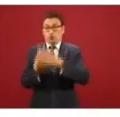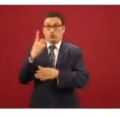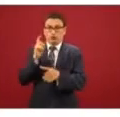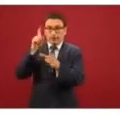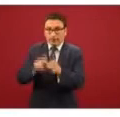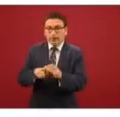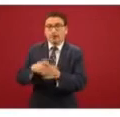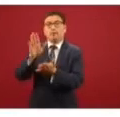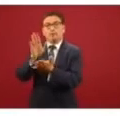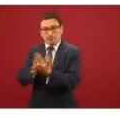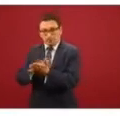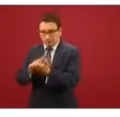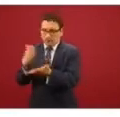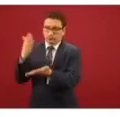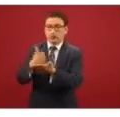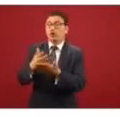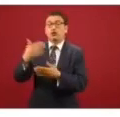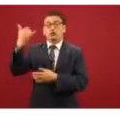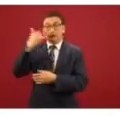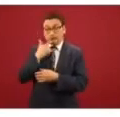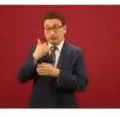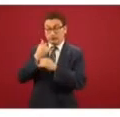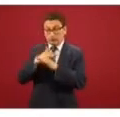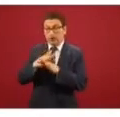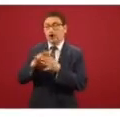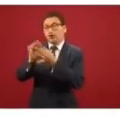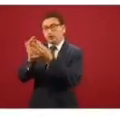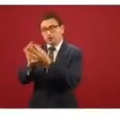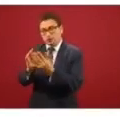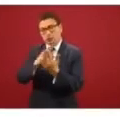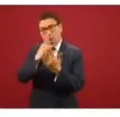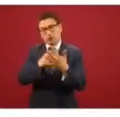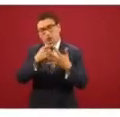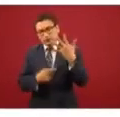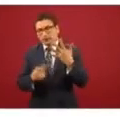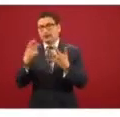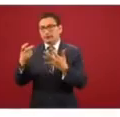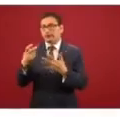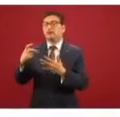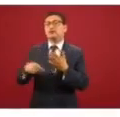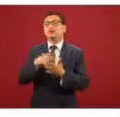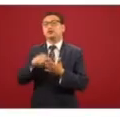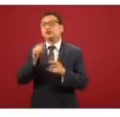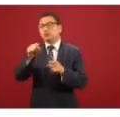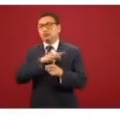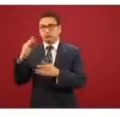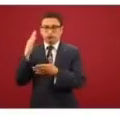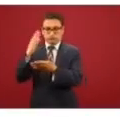le daremos la información de los programas a los que está haciendo su solicitud y de los demás programas,